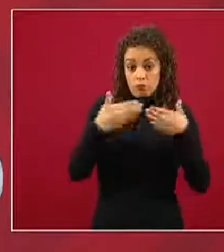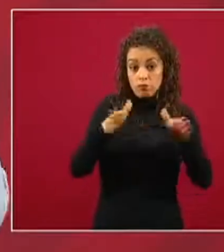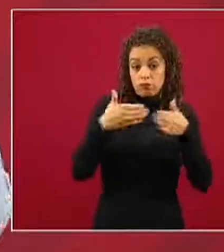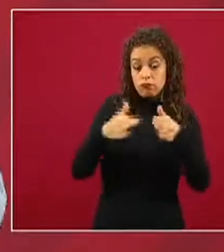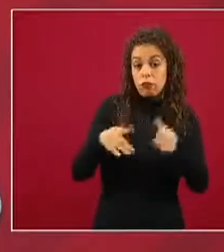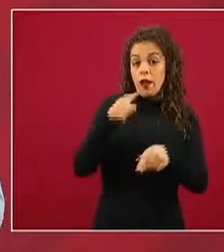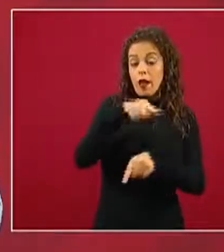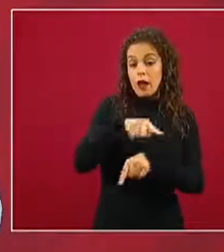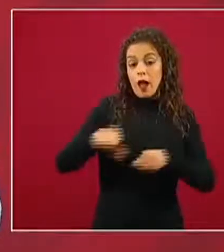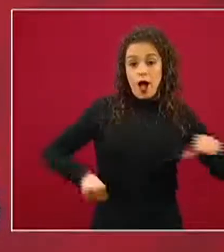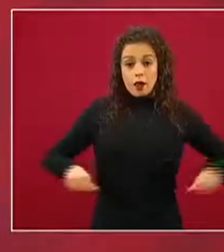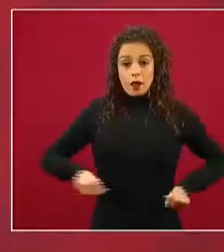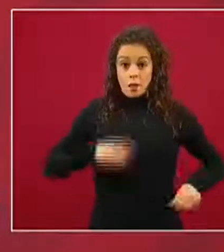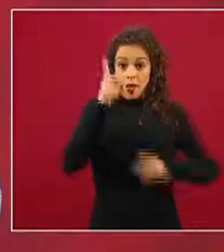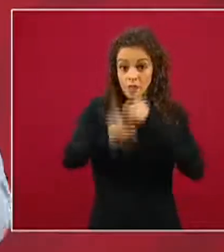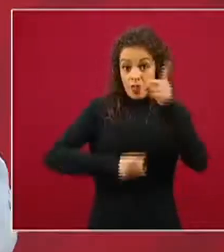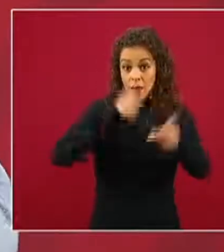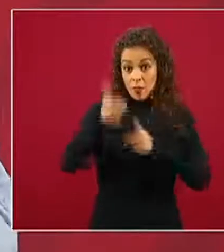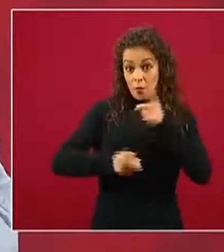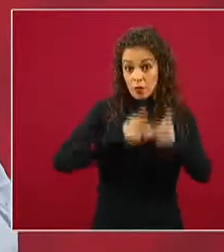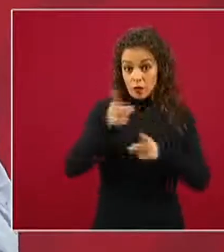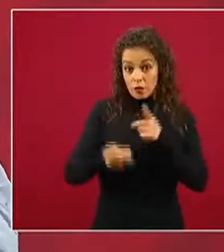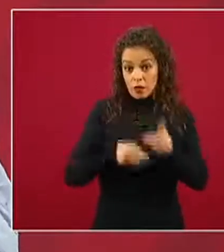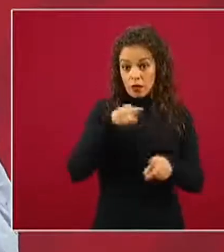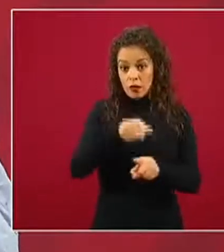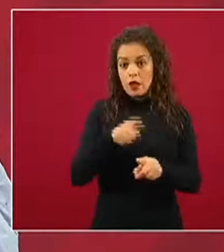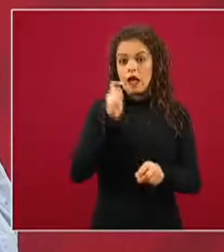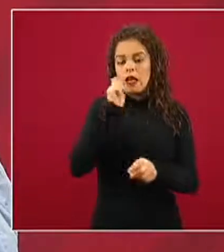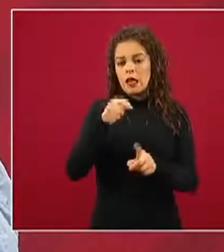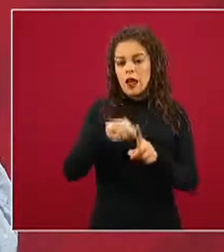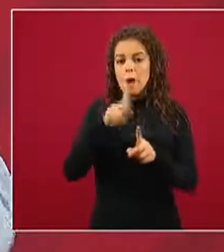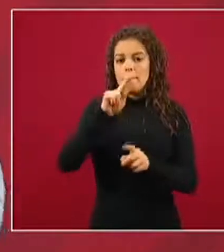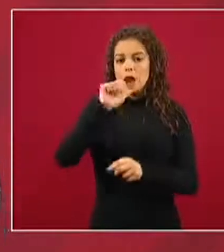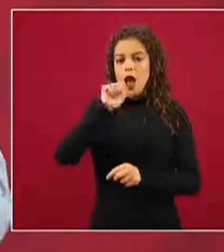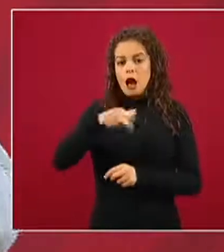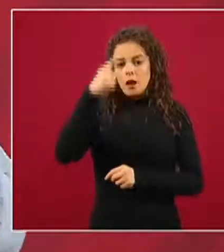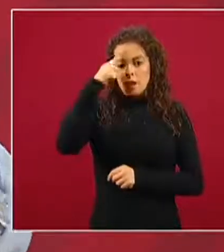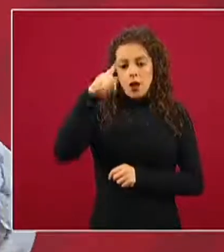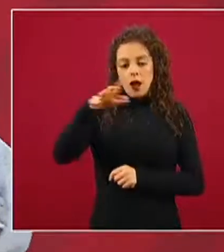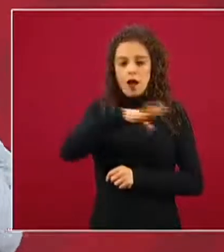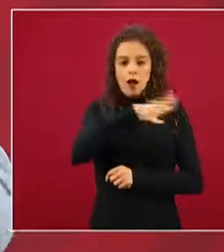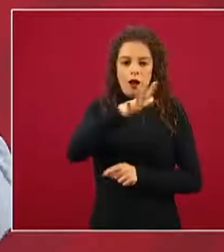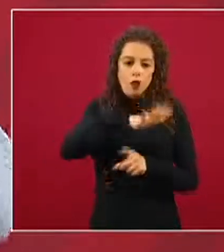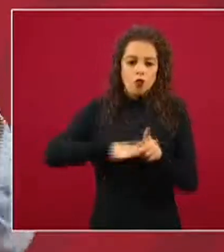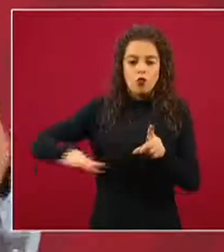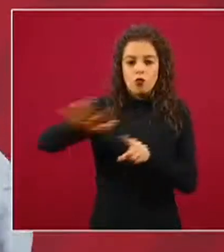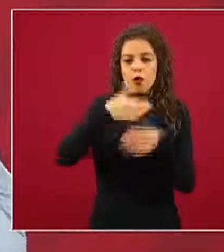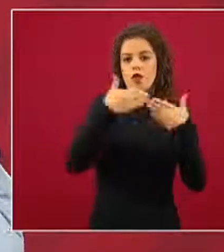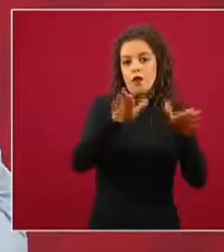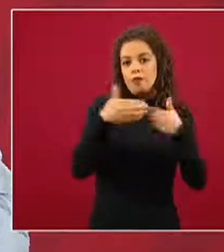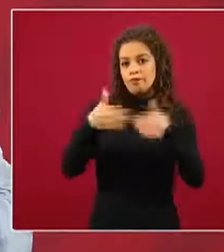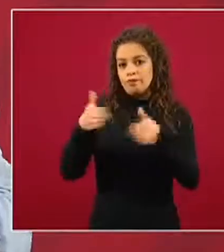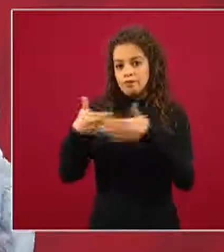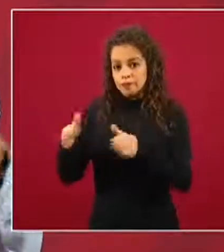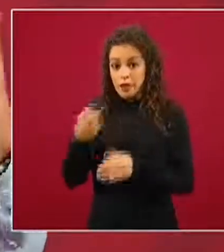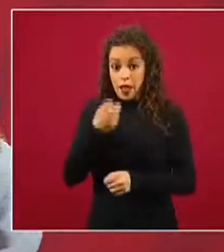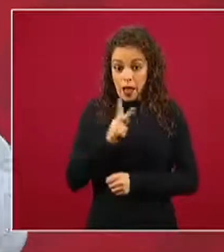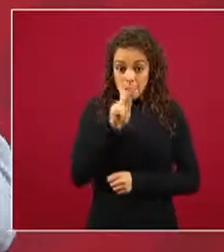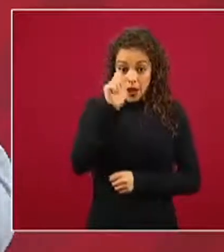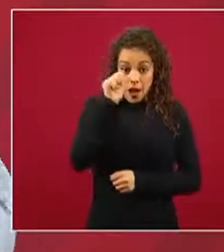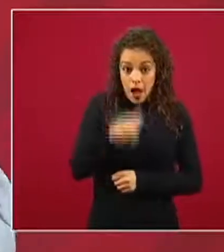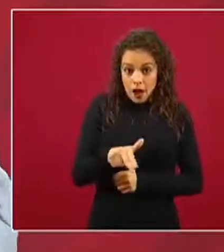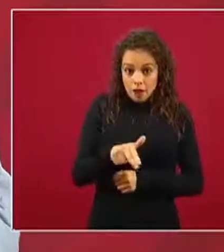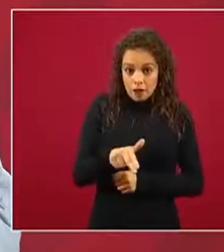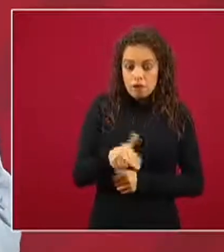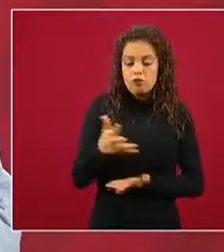esté correctamente enmarcada en el plan general de reactivación. Y aprovecho para comentarles, este plan general lo hemos